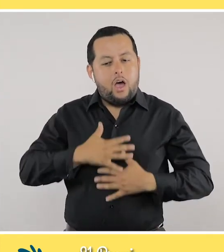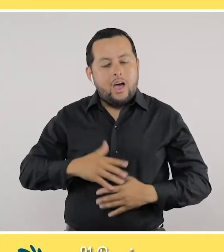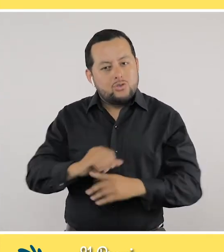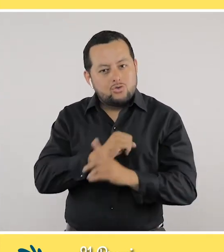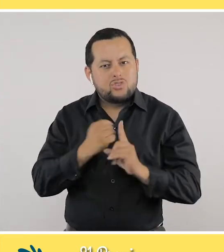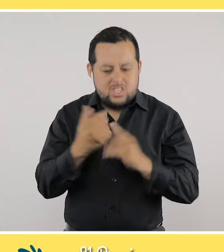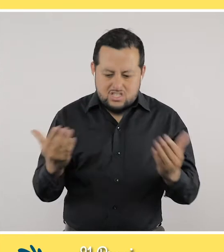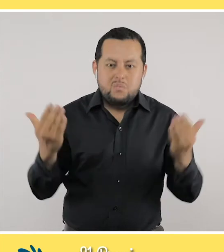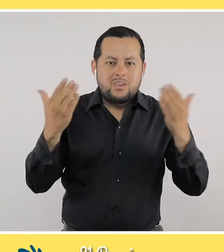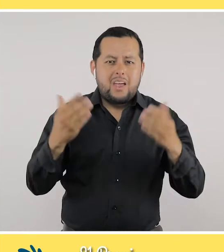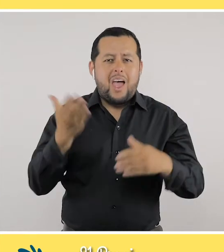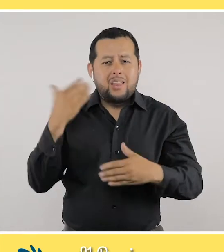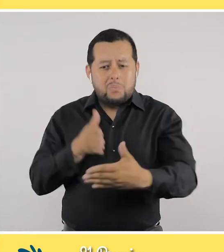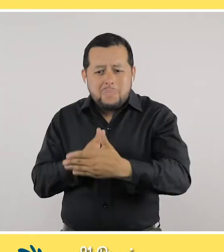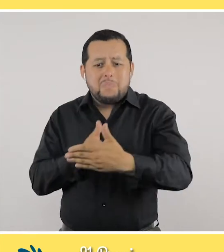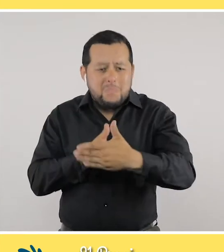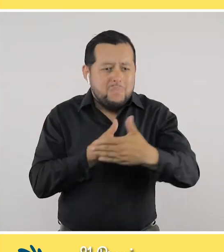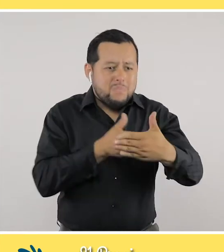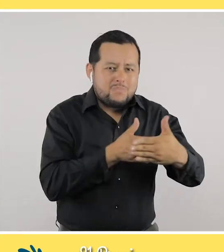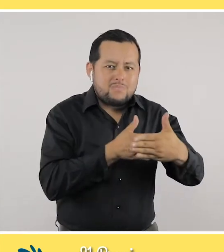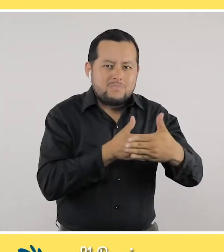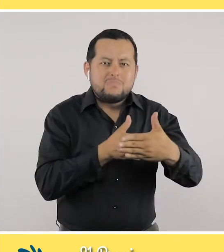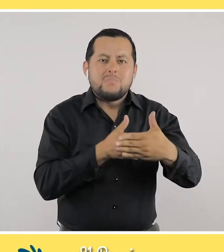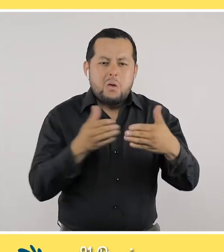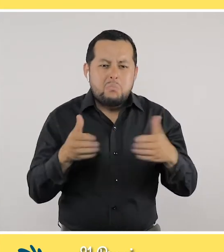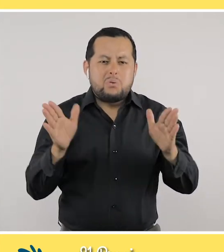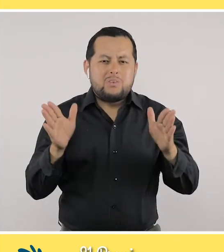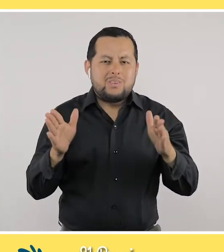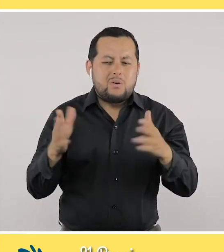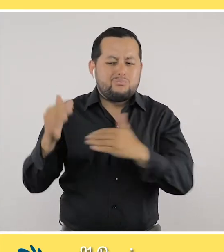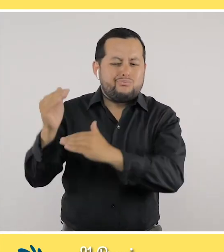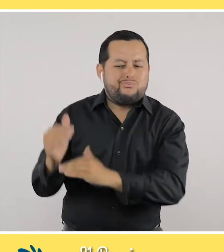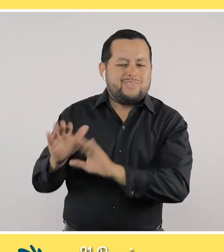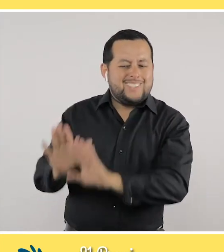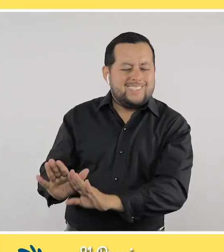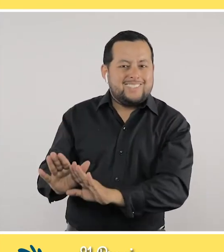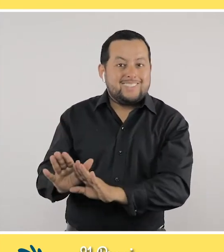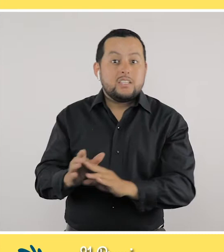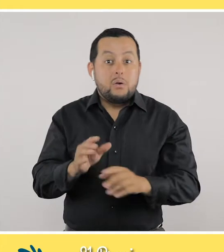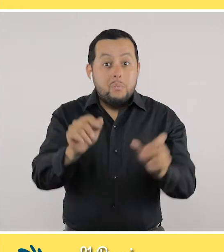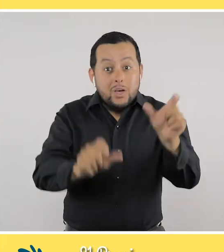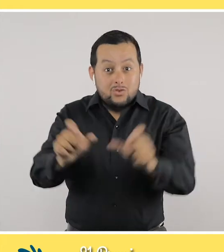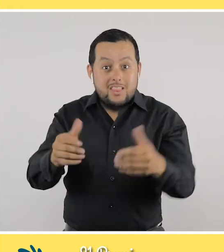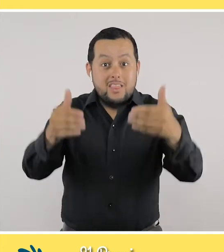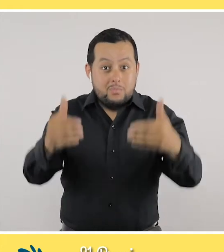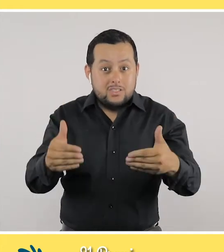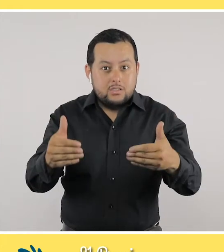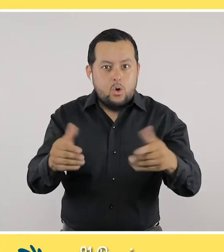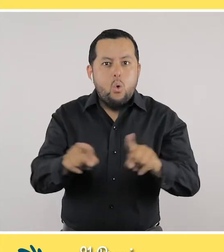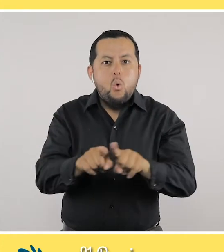a estas personas para que se sientan útiles en una sociedad, para que todas las barreras a las cuales se han venido enfrentando sean cada vez más